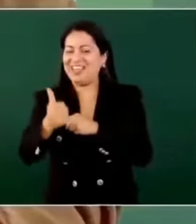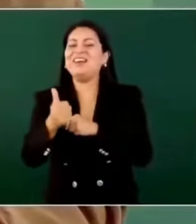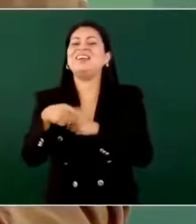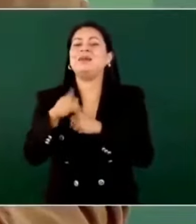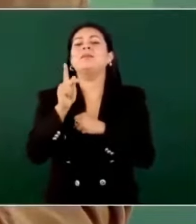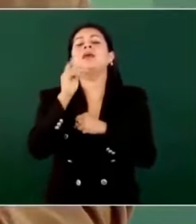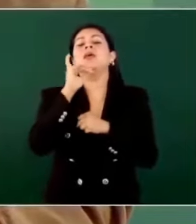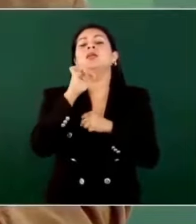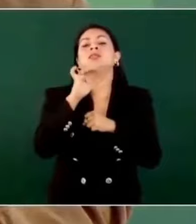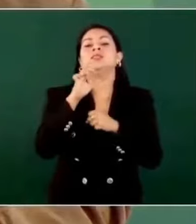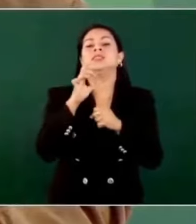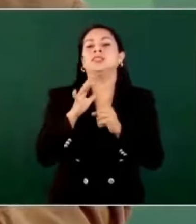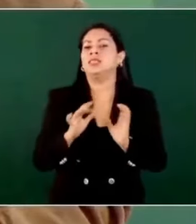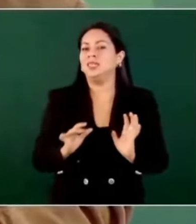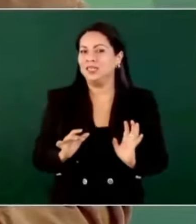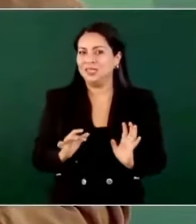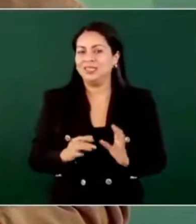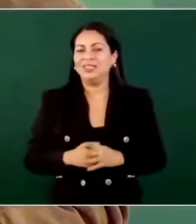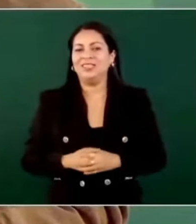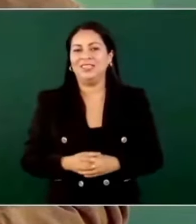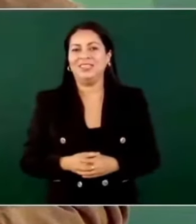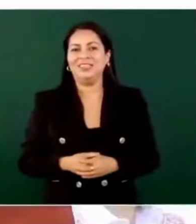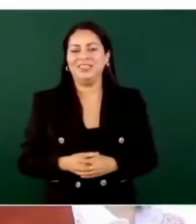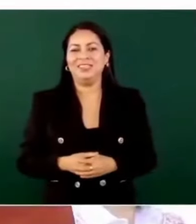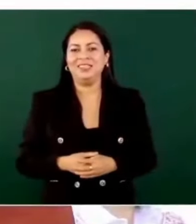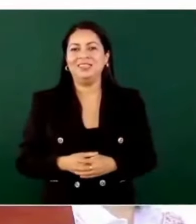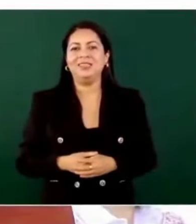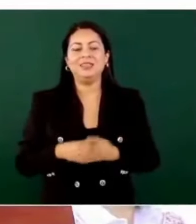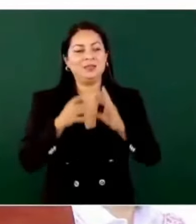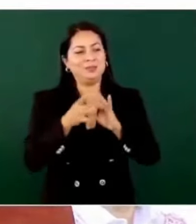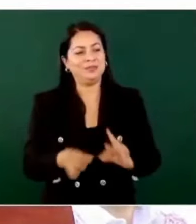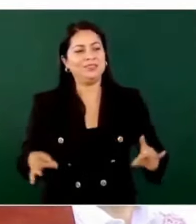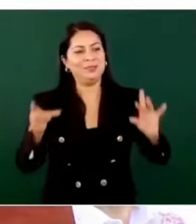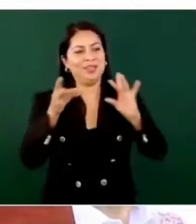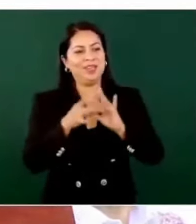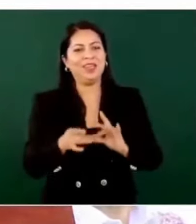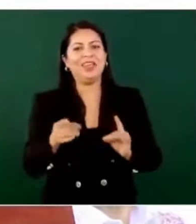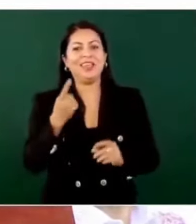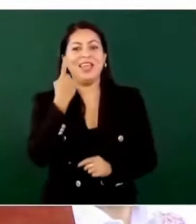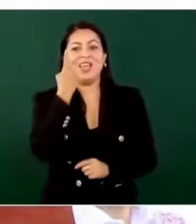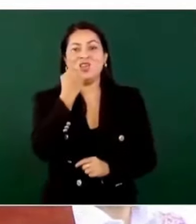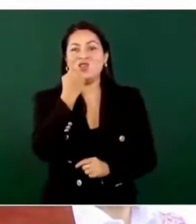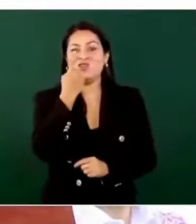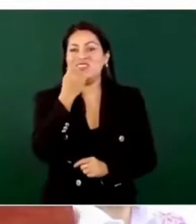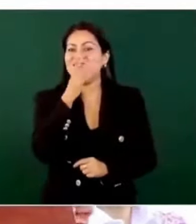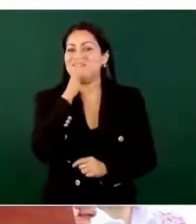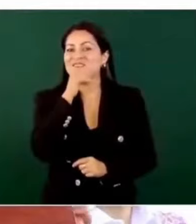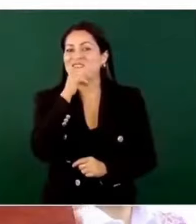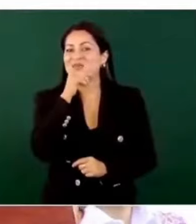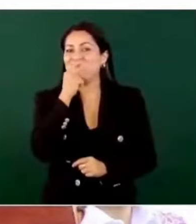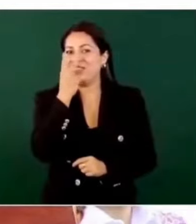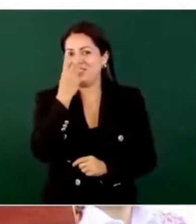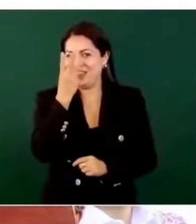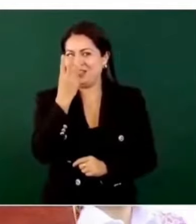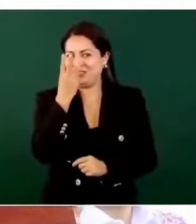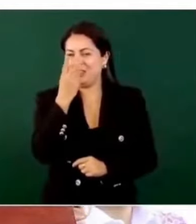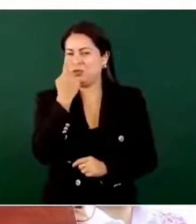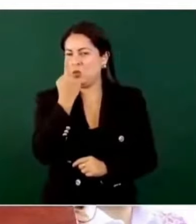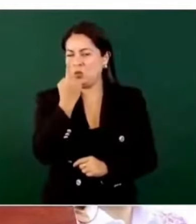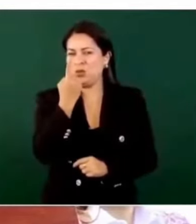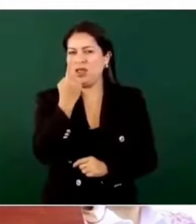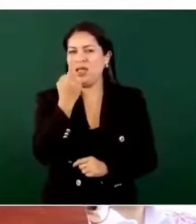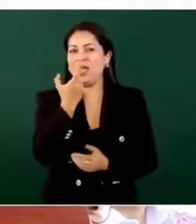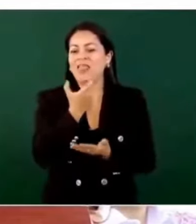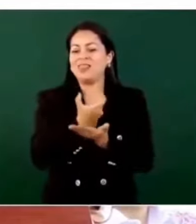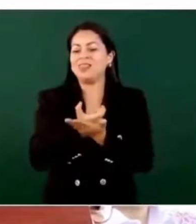a decir que hay una que no se puede de esas tres ocultar, que es el